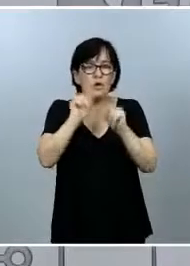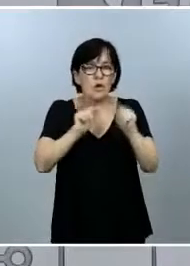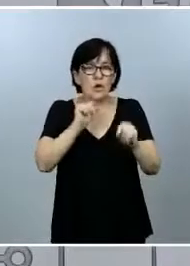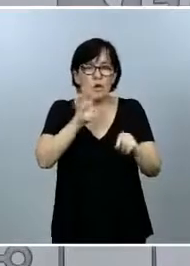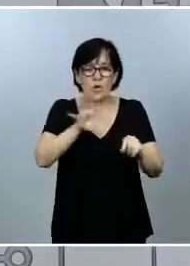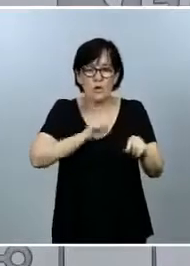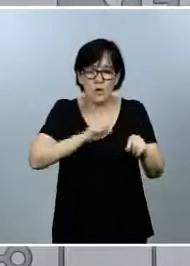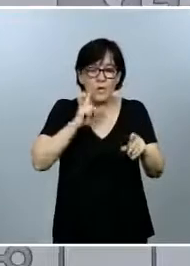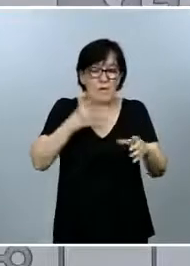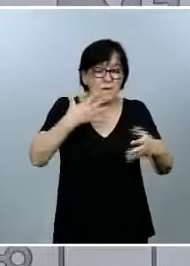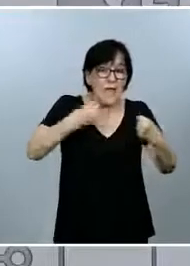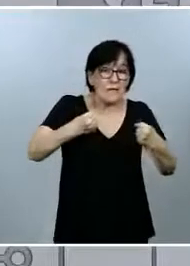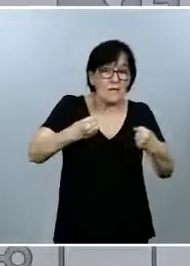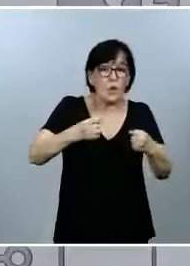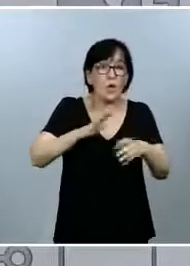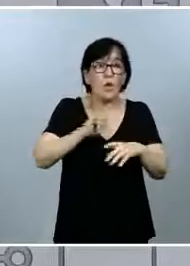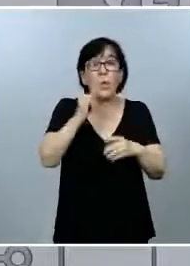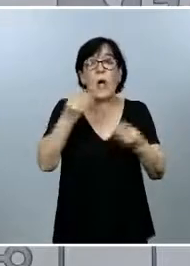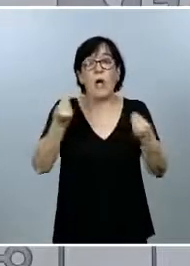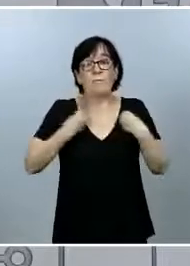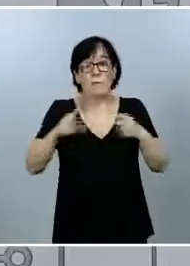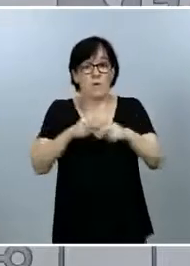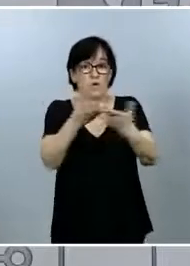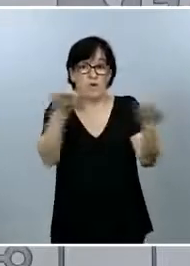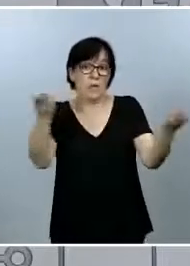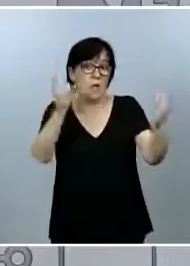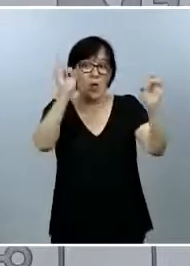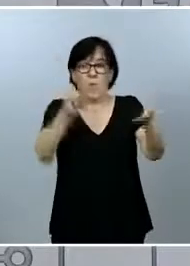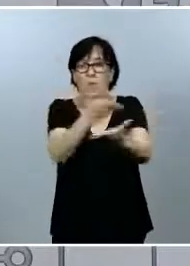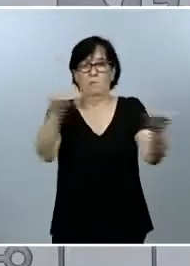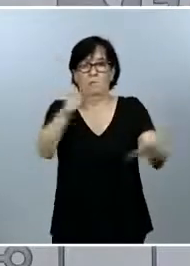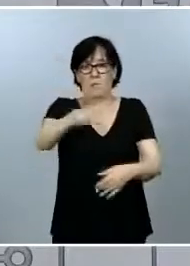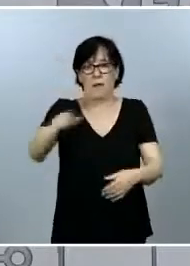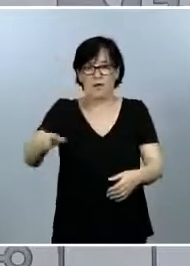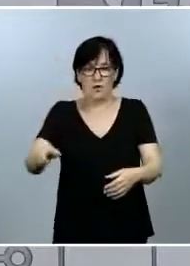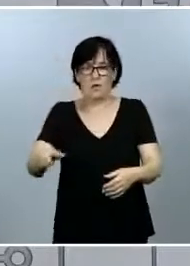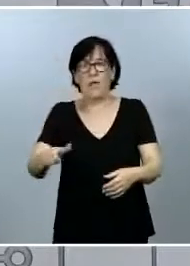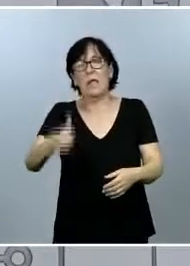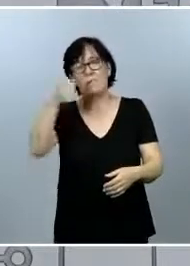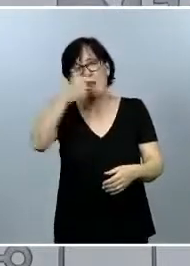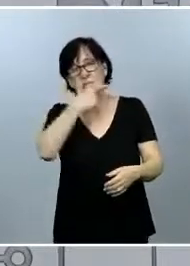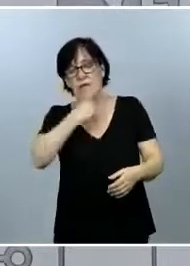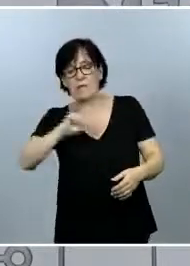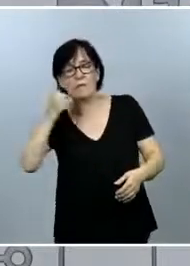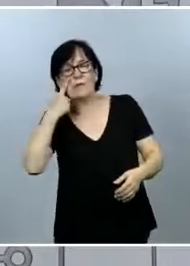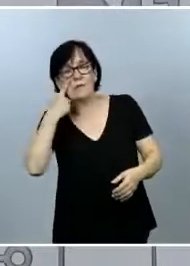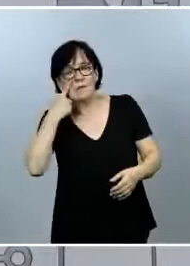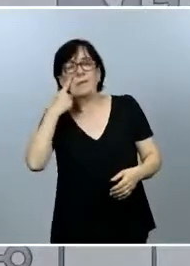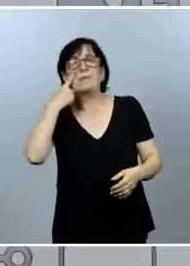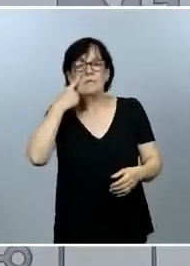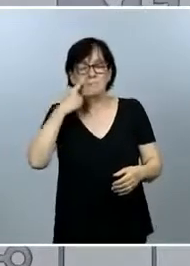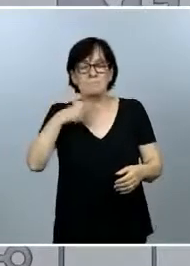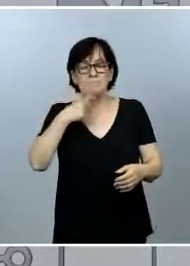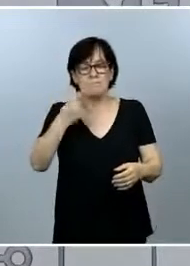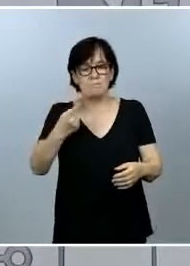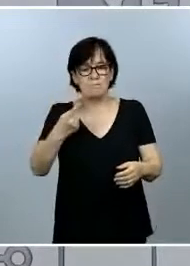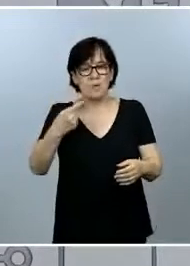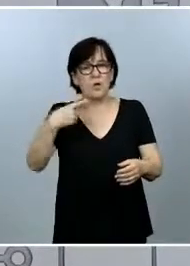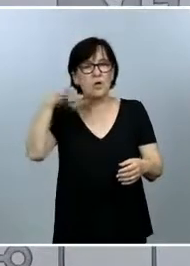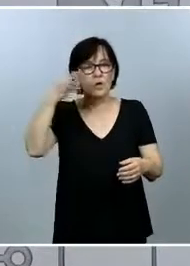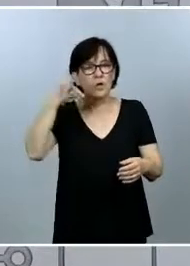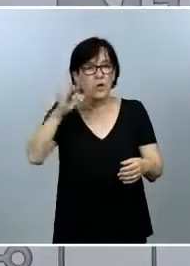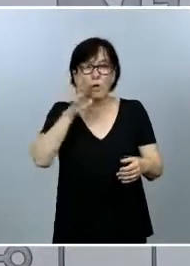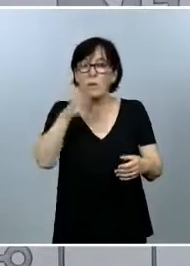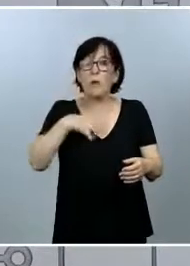sanitario cuando tienen una vida social como cualquier otra persona. Sí que es más fácil identificar a aquellos que manifiestan únicamente como